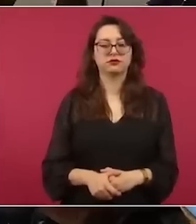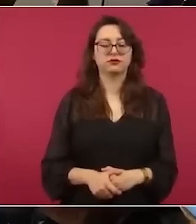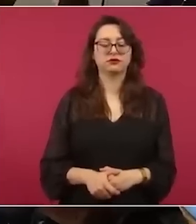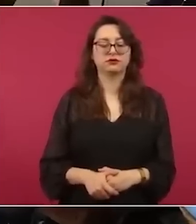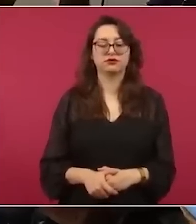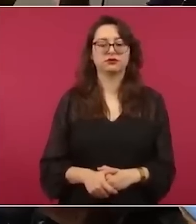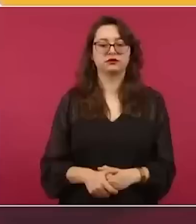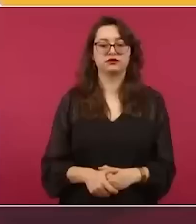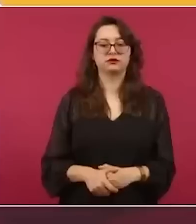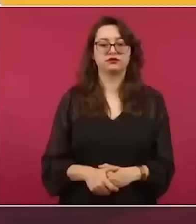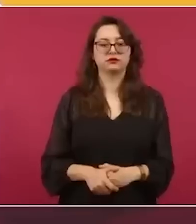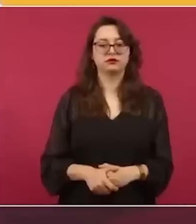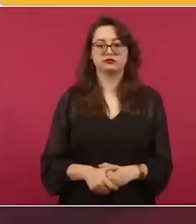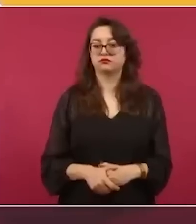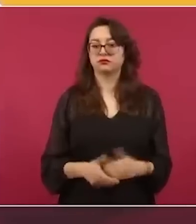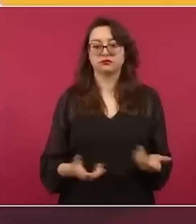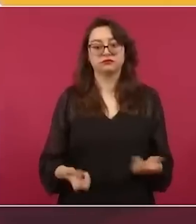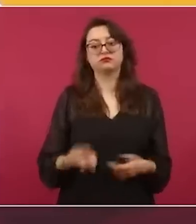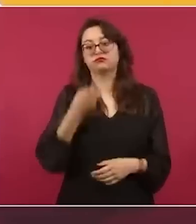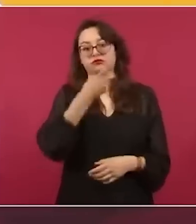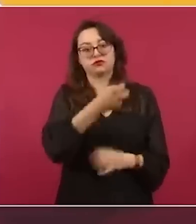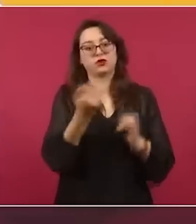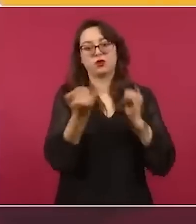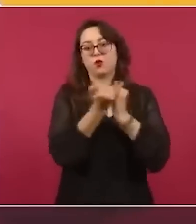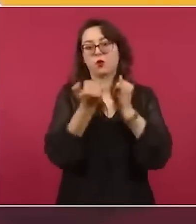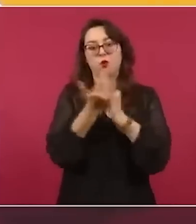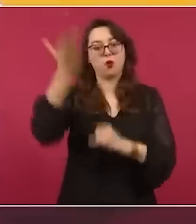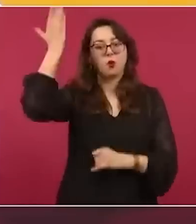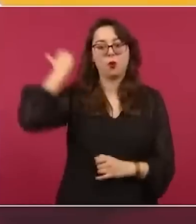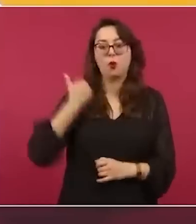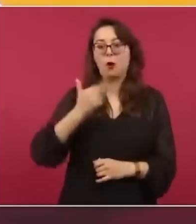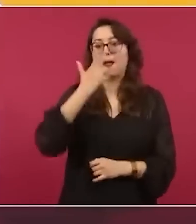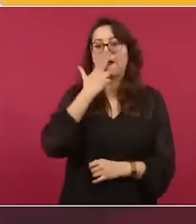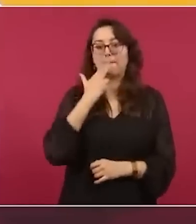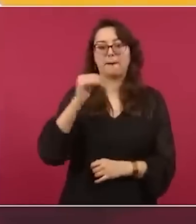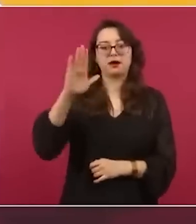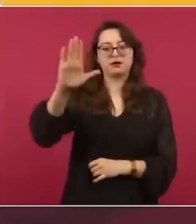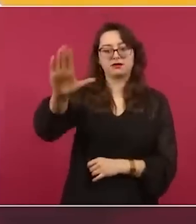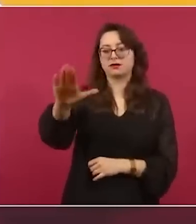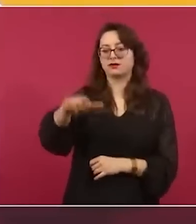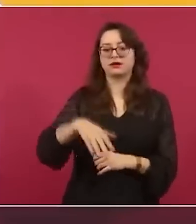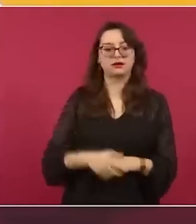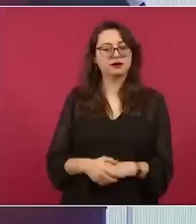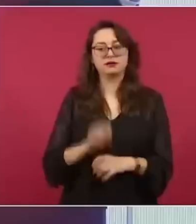Es hitleriano, es